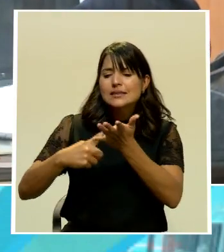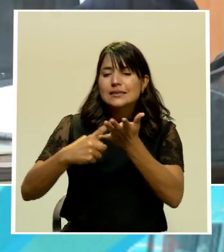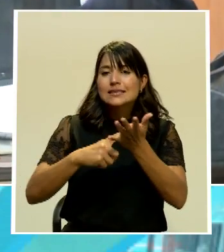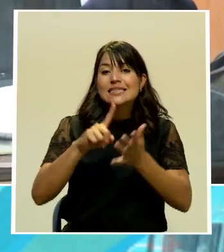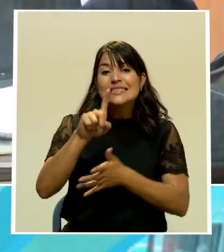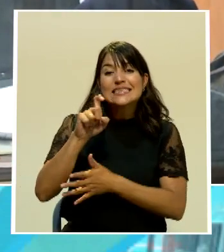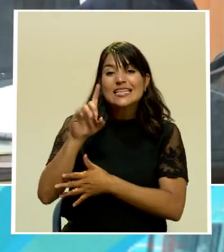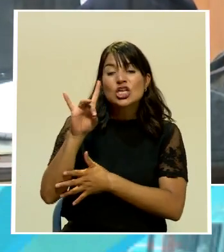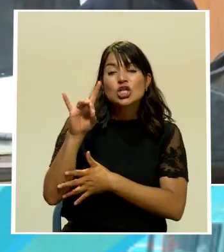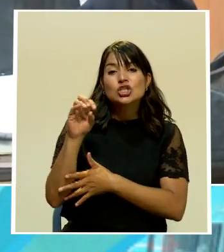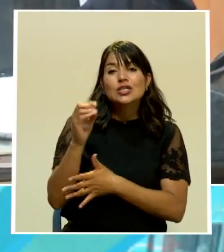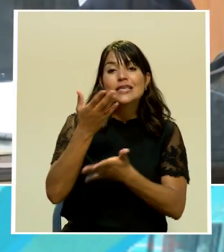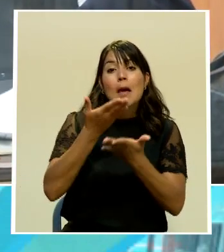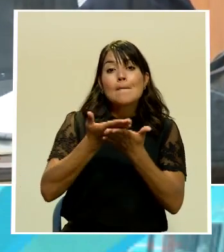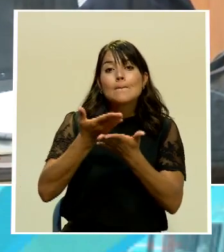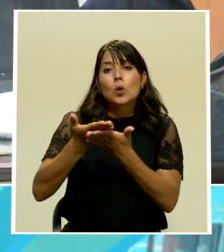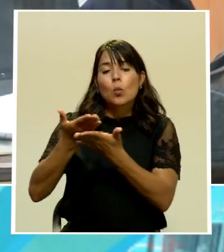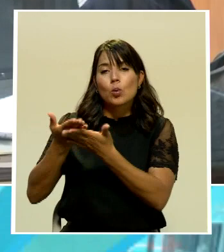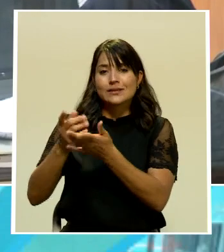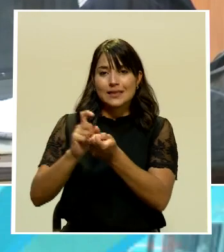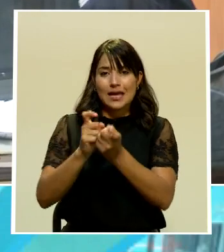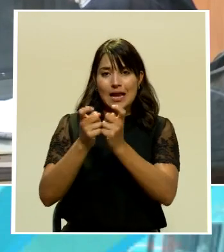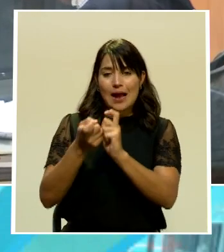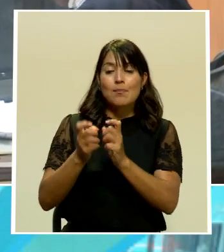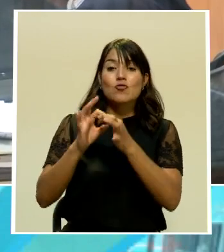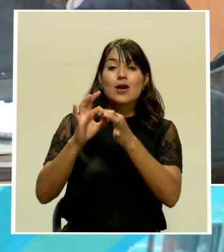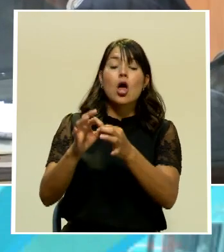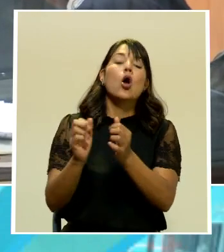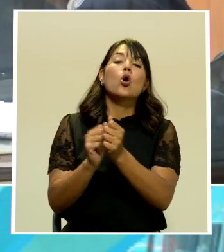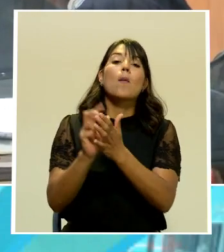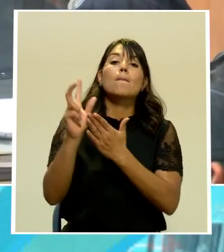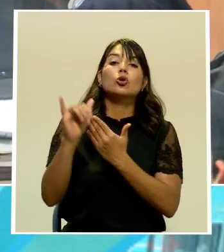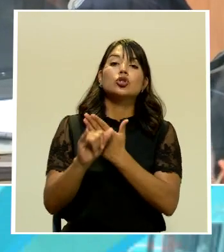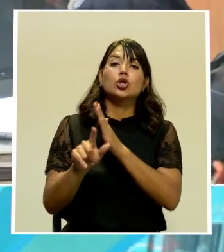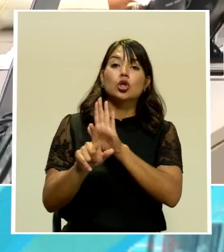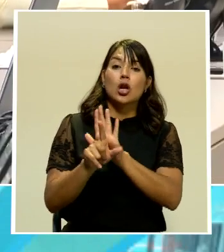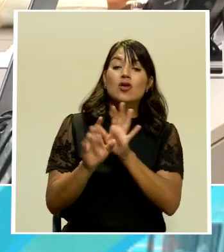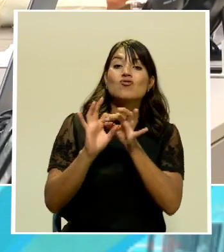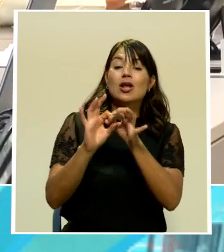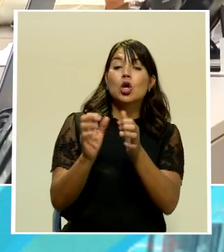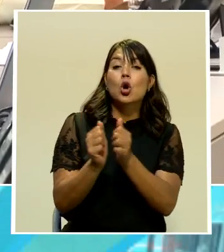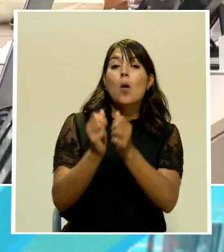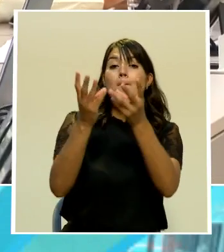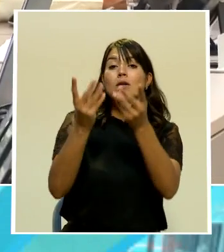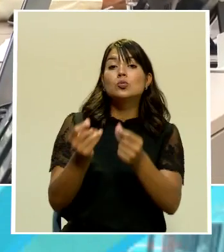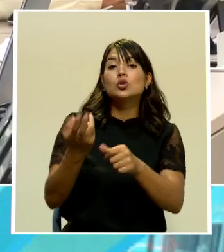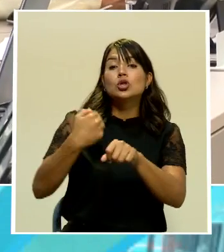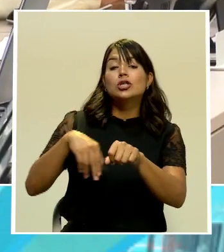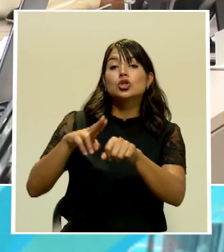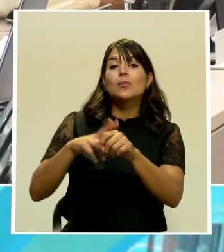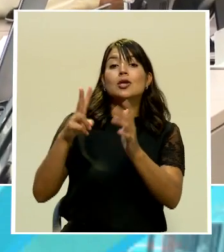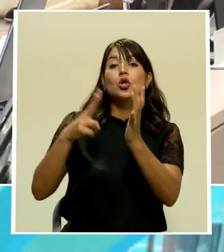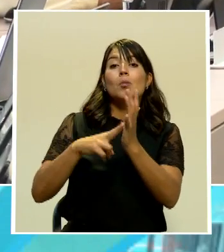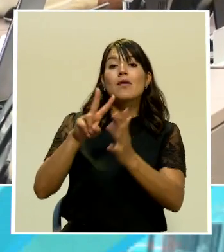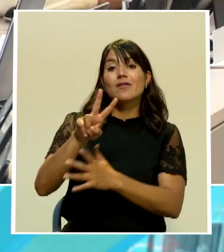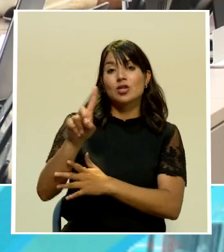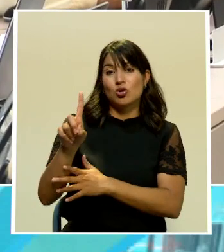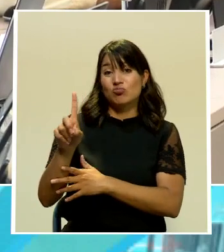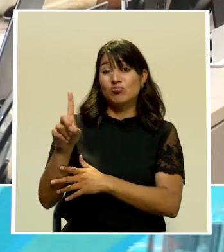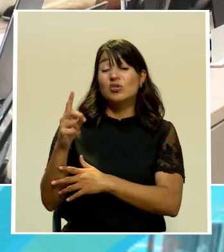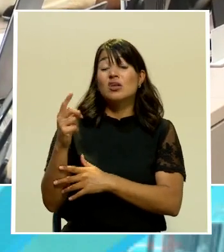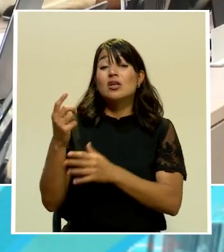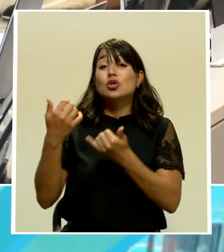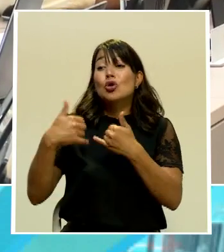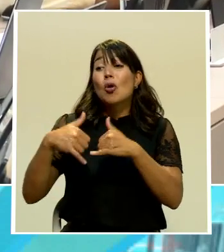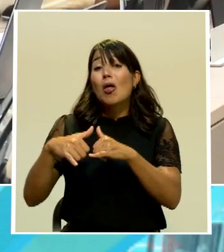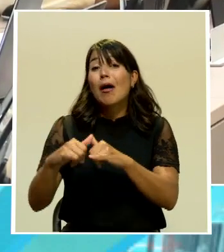mociones que están en el proyecto de ley del Presupuesto Nacional del 2021. Apenas van por la número 61. Es decir, que